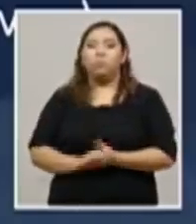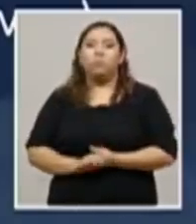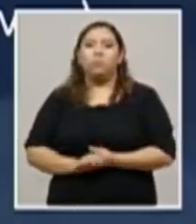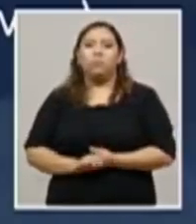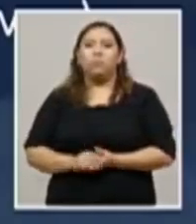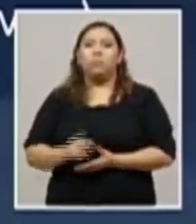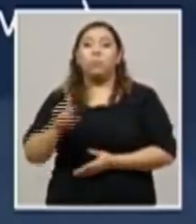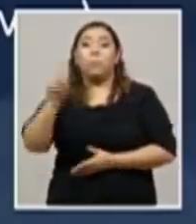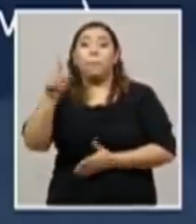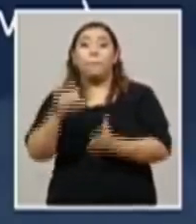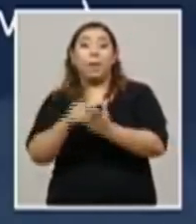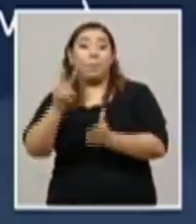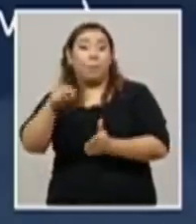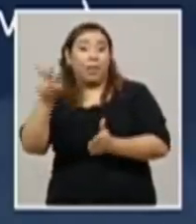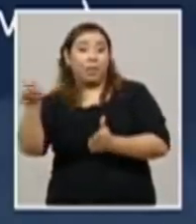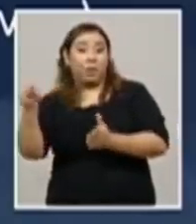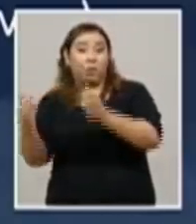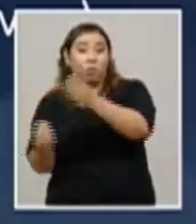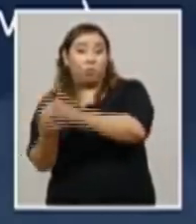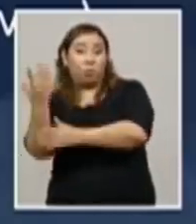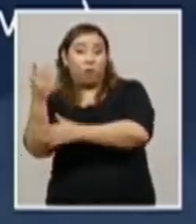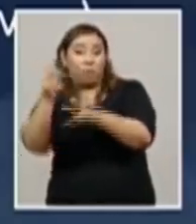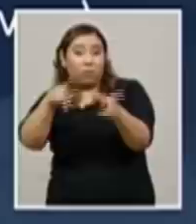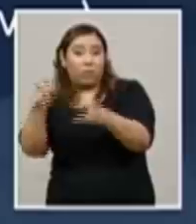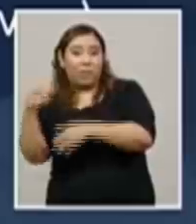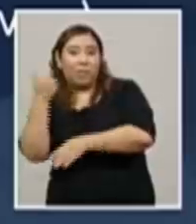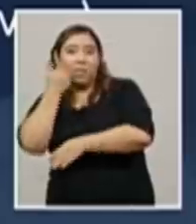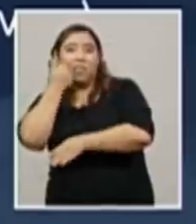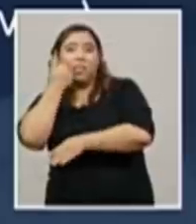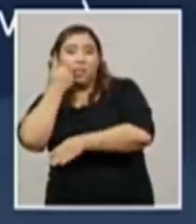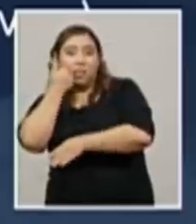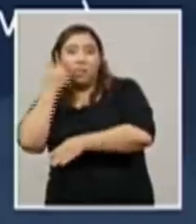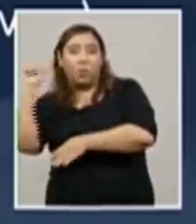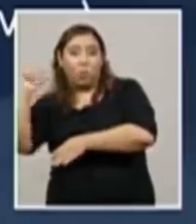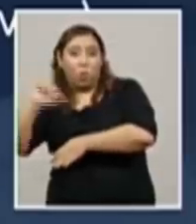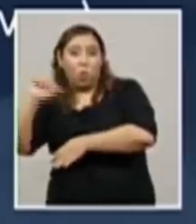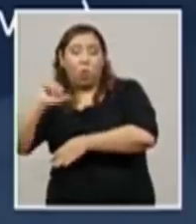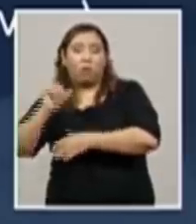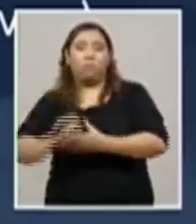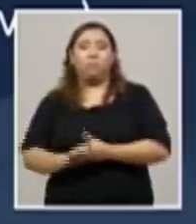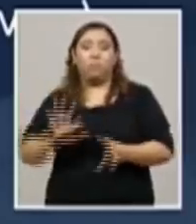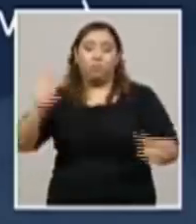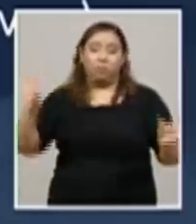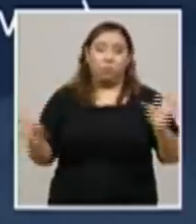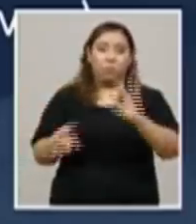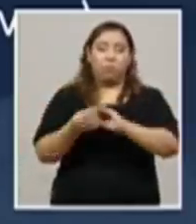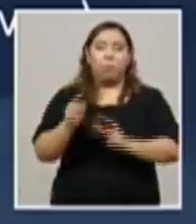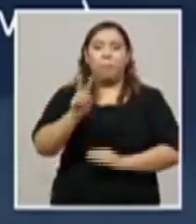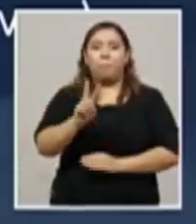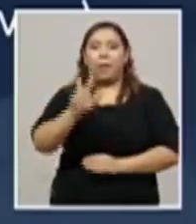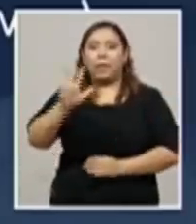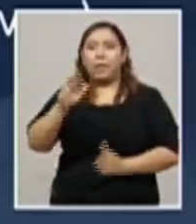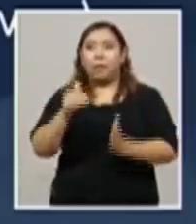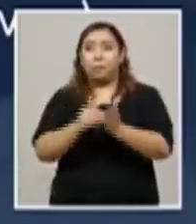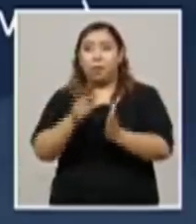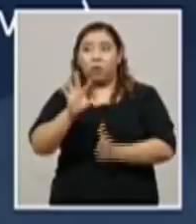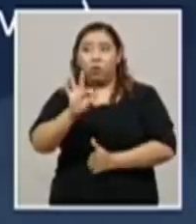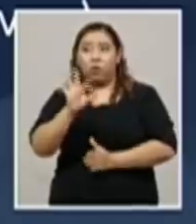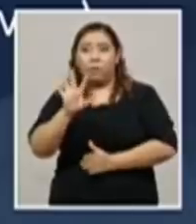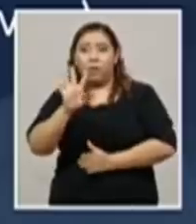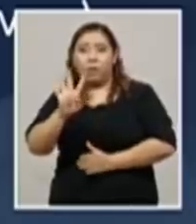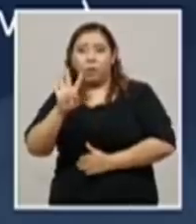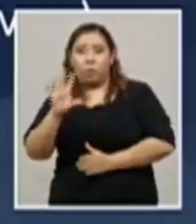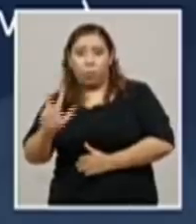,022 nuevos casos. Lo que suman durante lo largo de la pandemia, 23,943 casos de